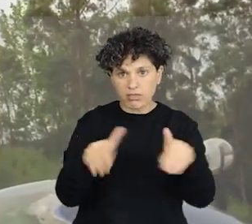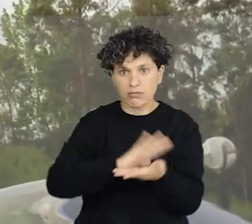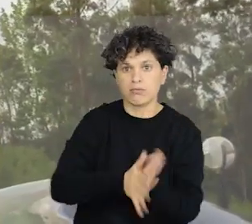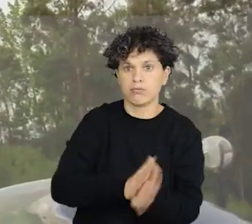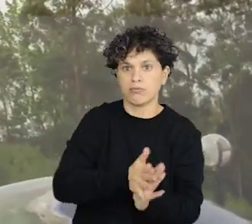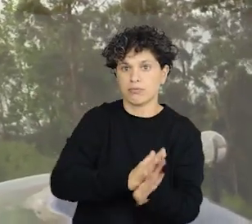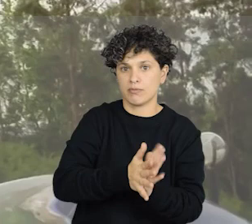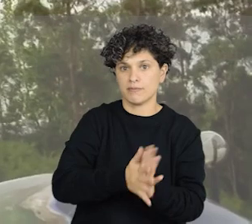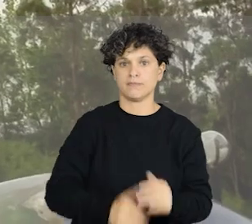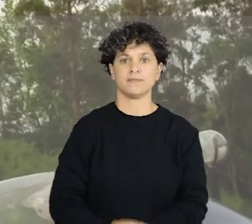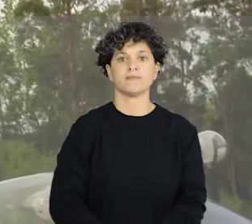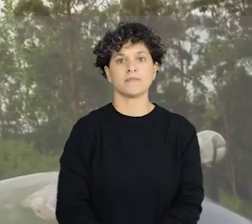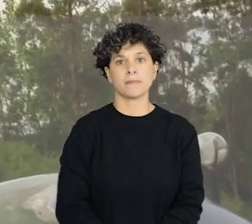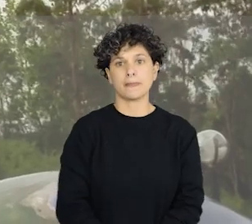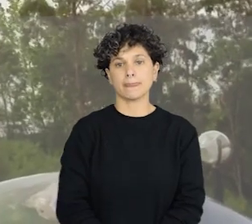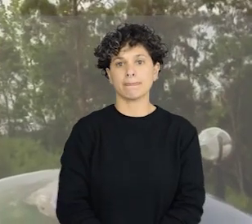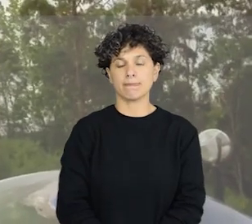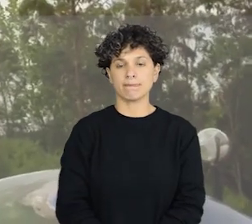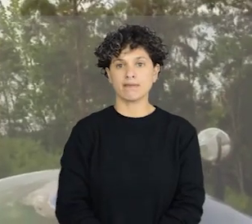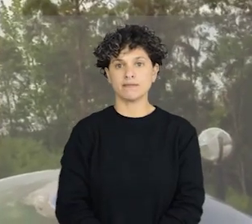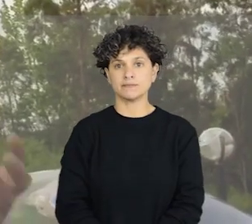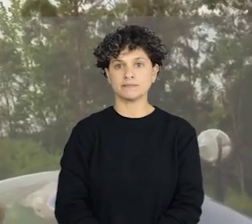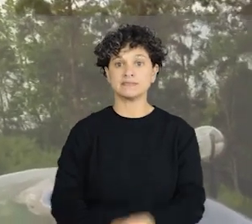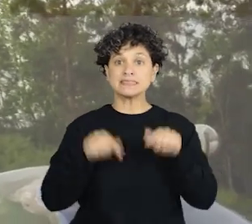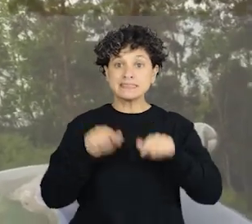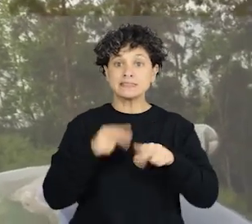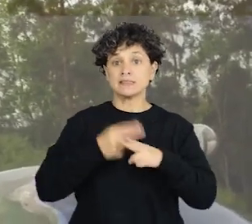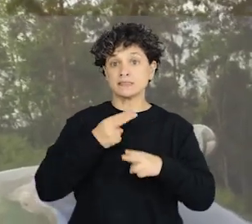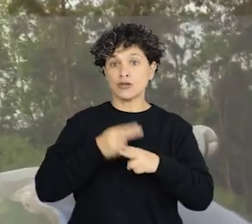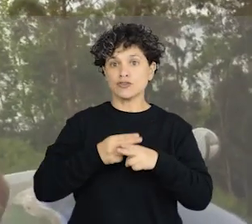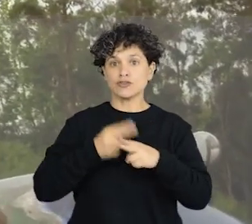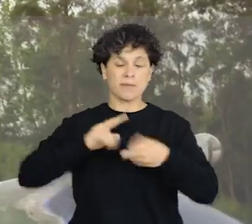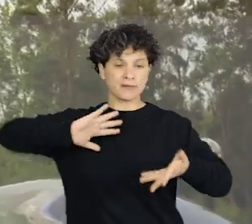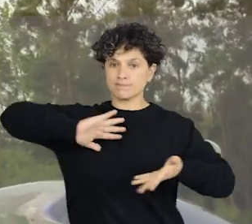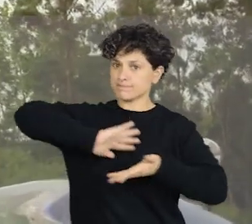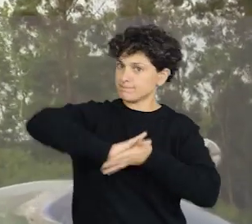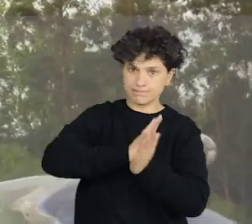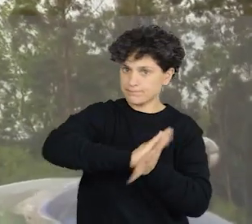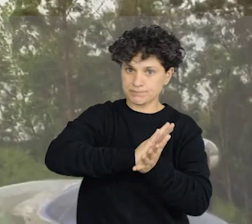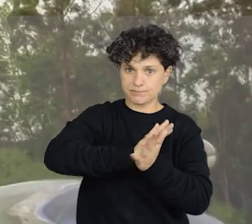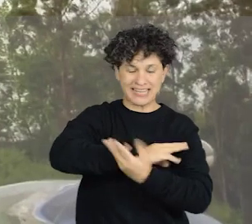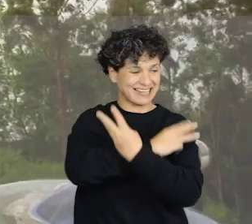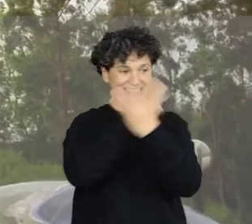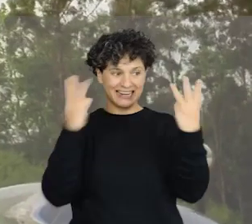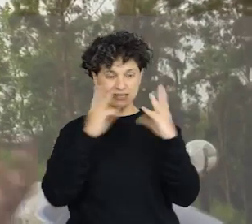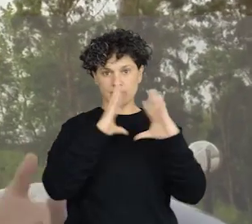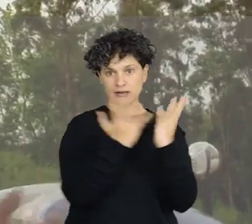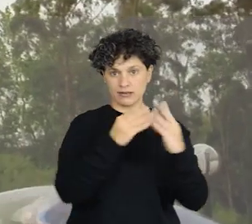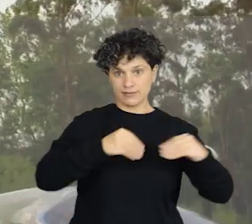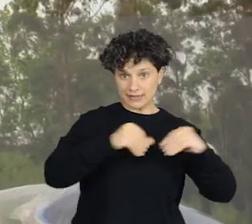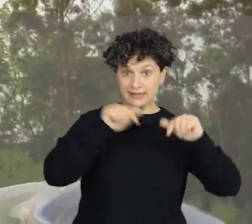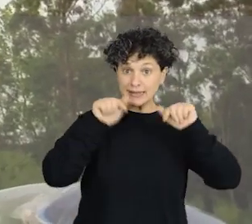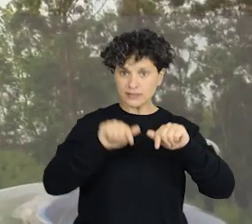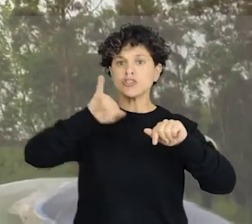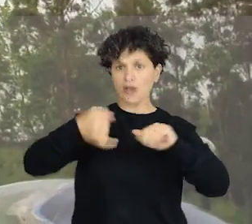que conocemos como una extinción de carácter masivo. Este tipo de extinciones masivos han ocurrido en nuestro planeta, como es el